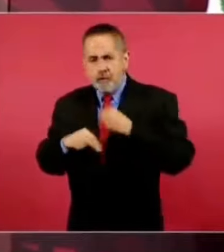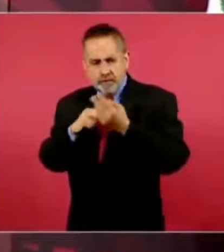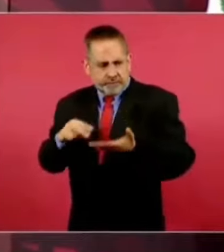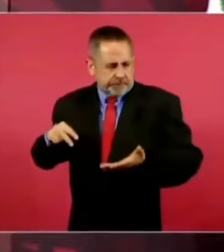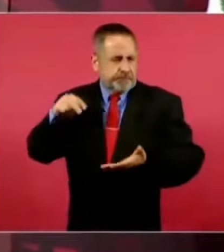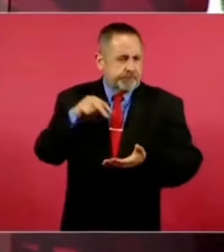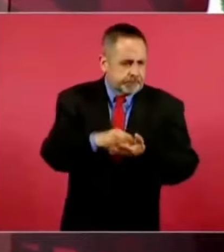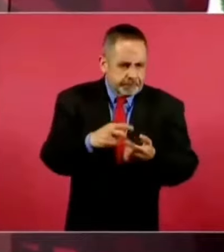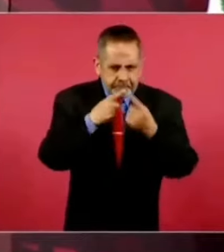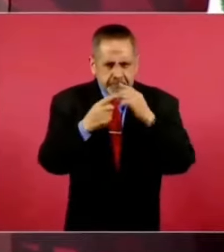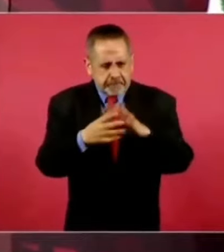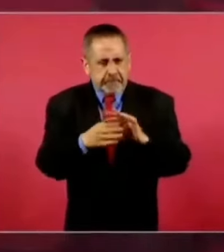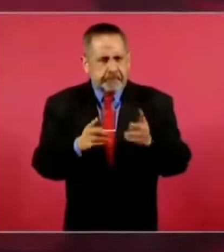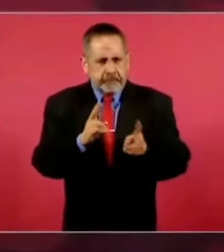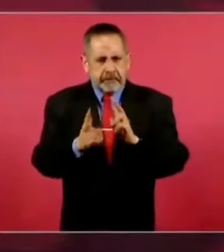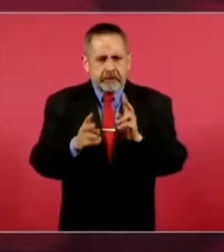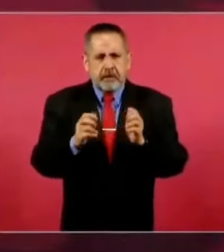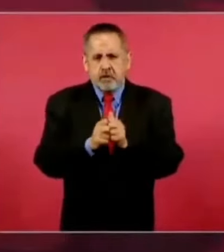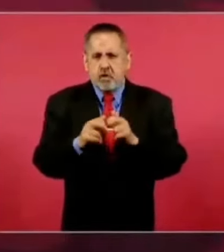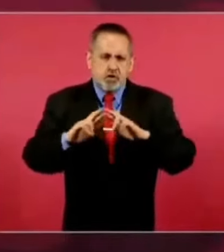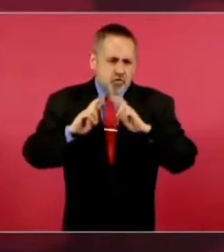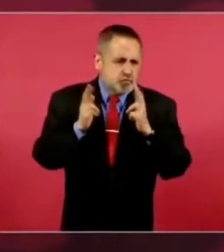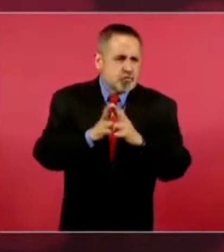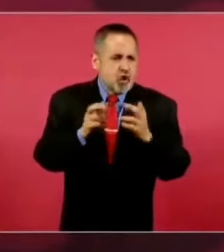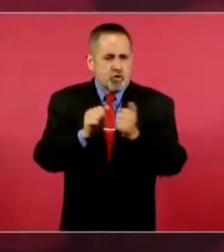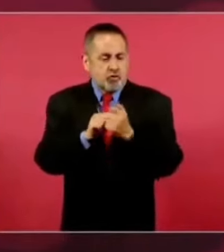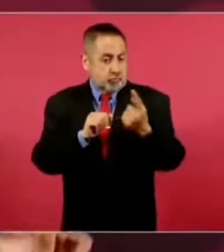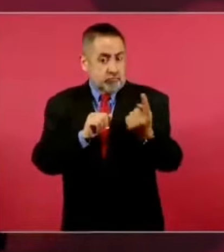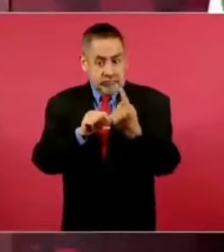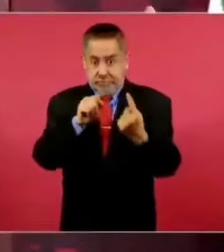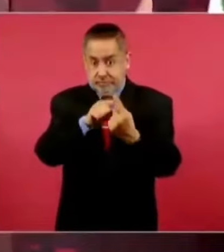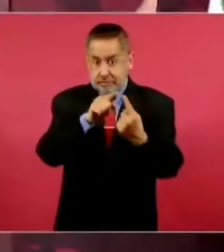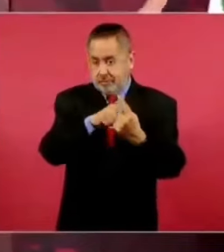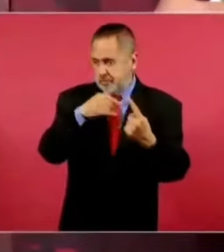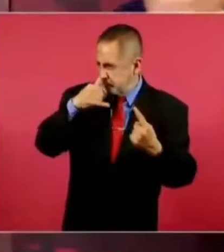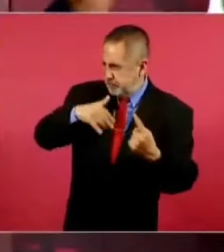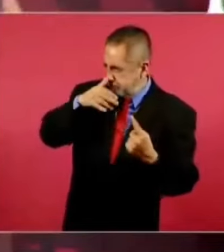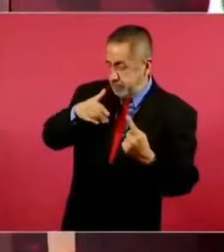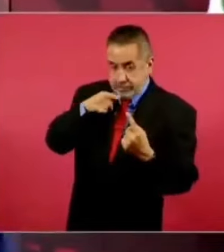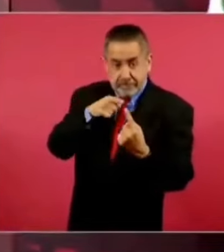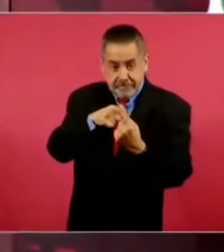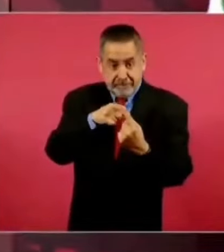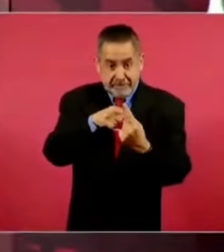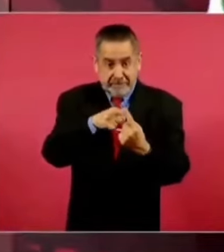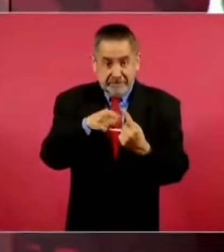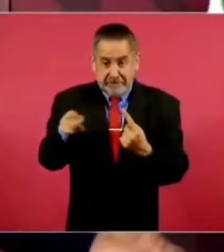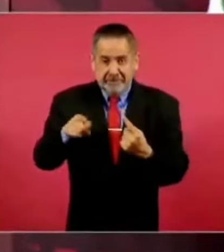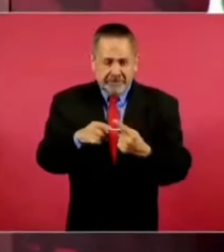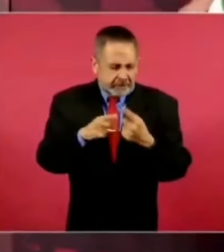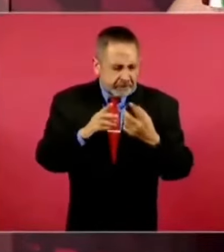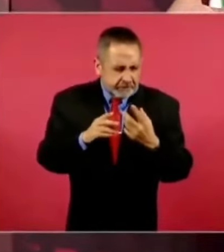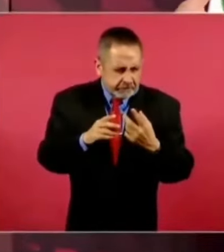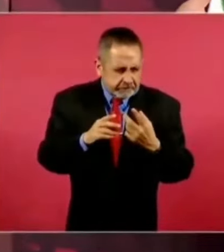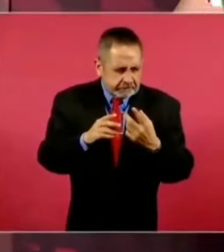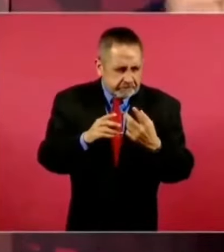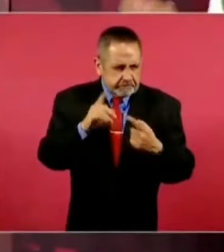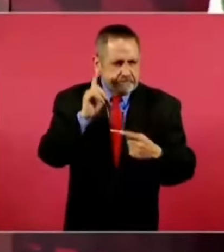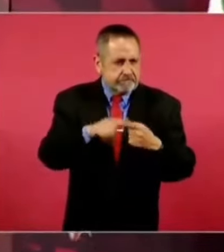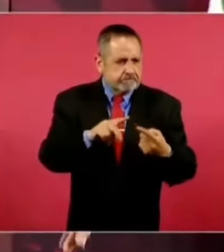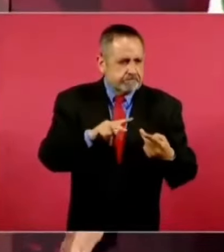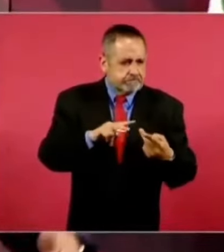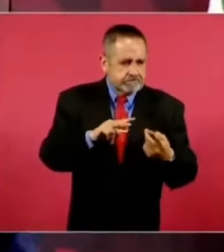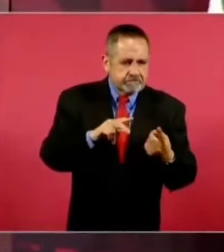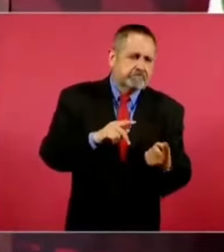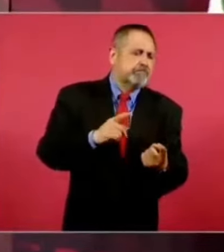tuvimos reuniones y ya Claudia se hizo